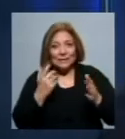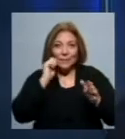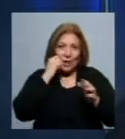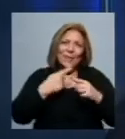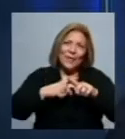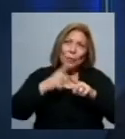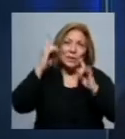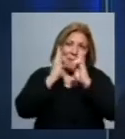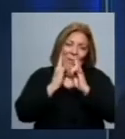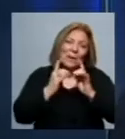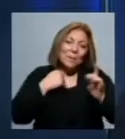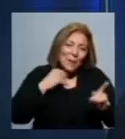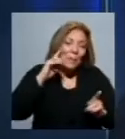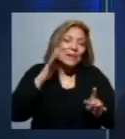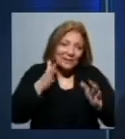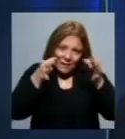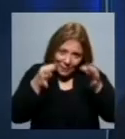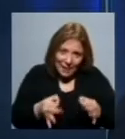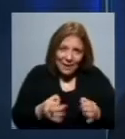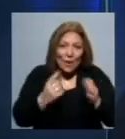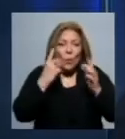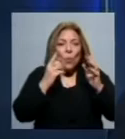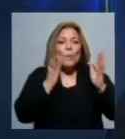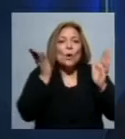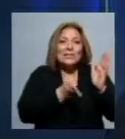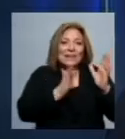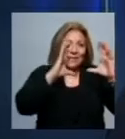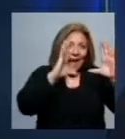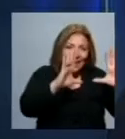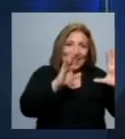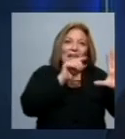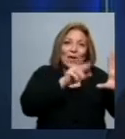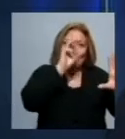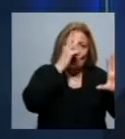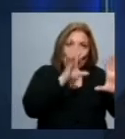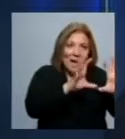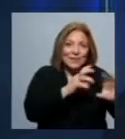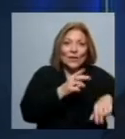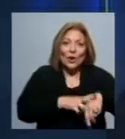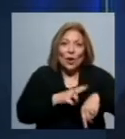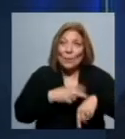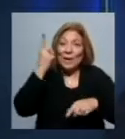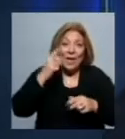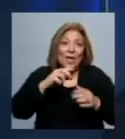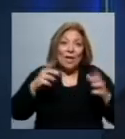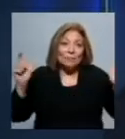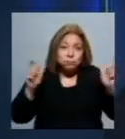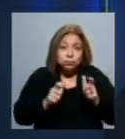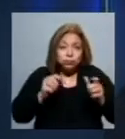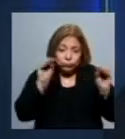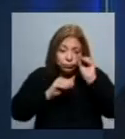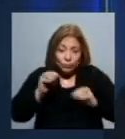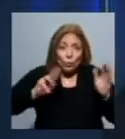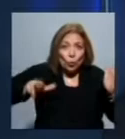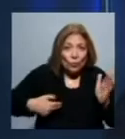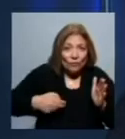llegar a discutir en el Parlamento, pero me parece que está bien que haya una cuota de pantalla. Eso lo indica, como lo recomienda la Convención de